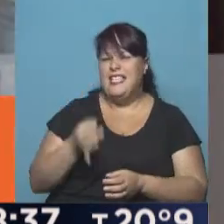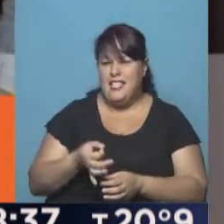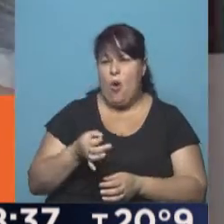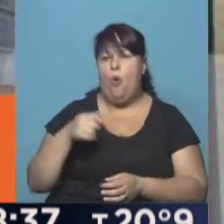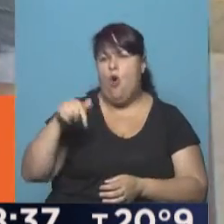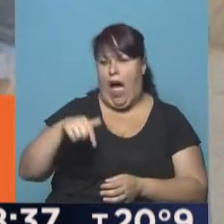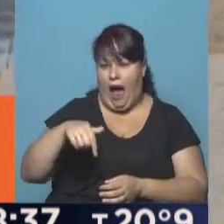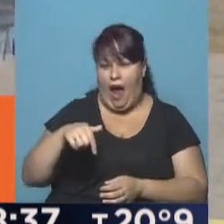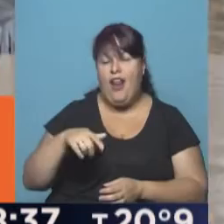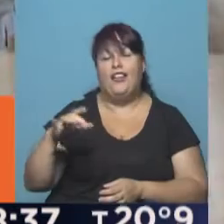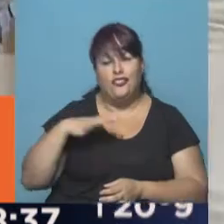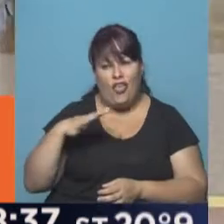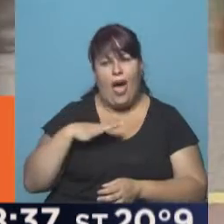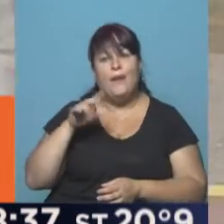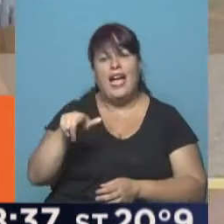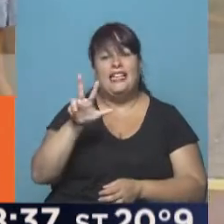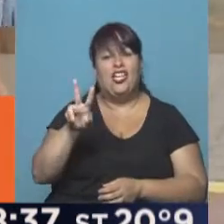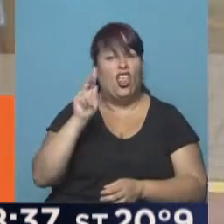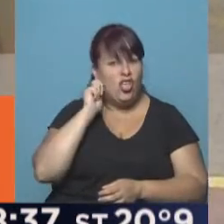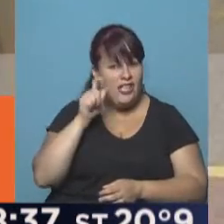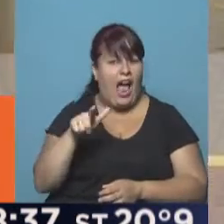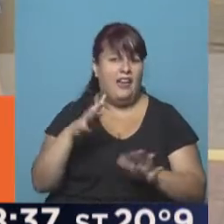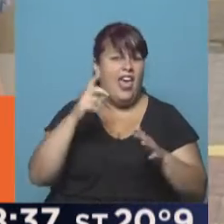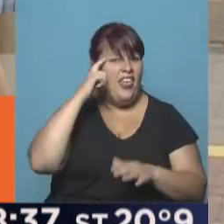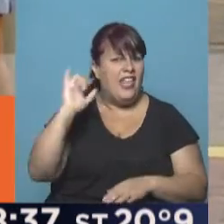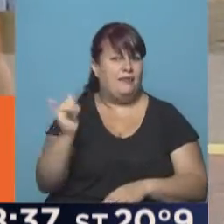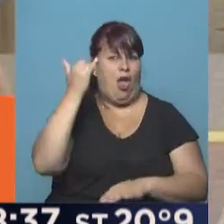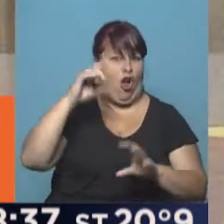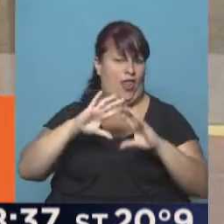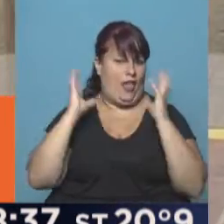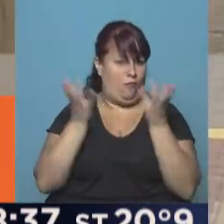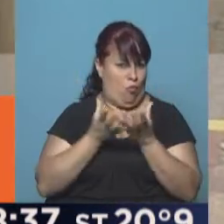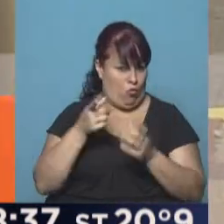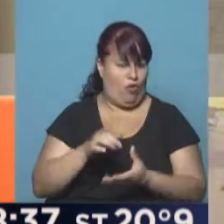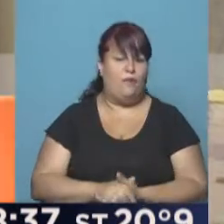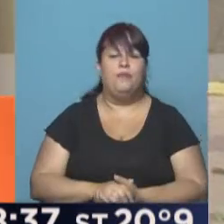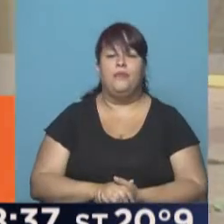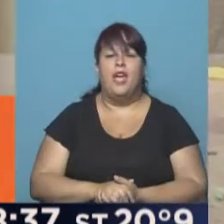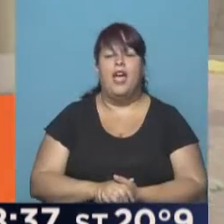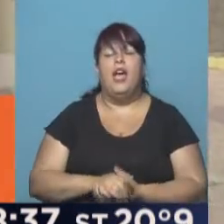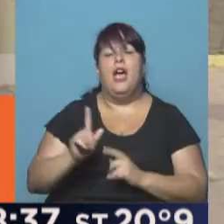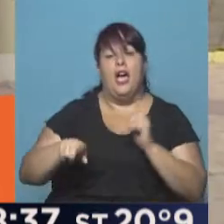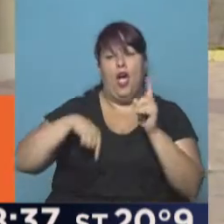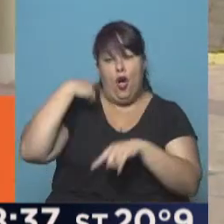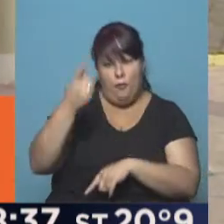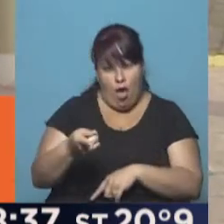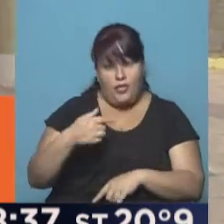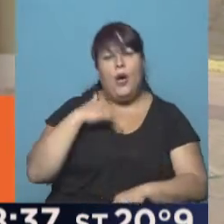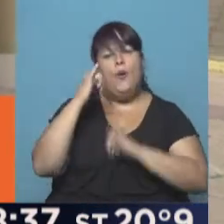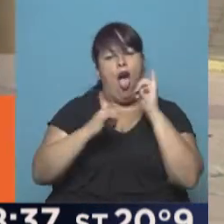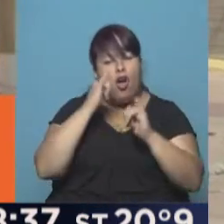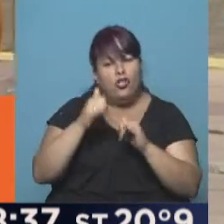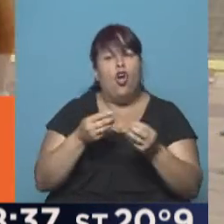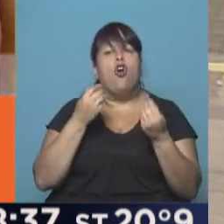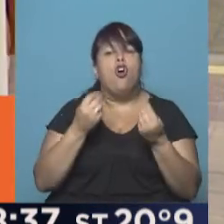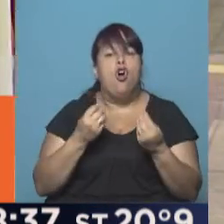hoy en día, todavía a los 32 años, está entre los 10 mejores jugadores del mundo. En el próximo contacto les voy a contar